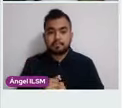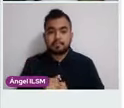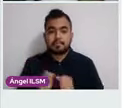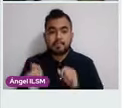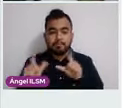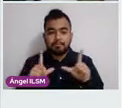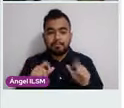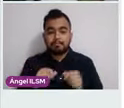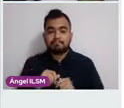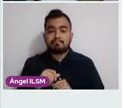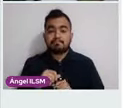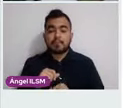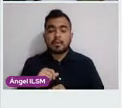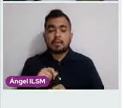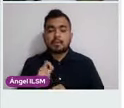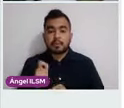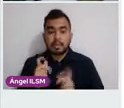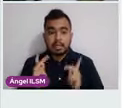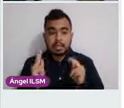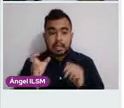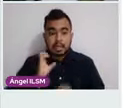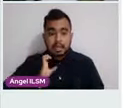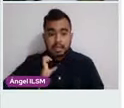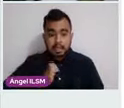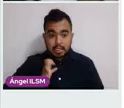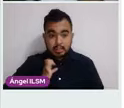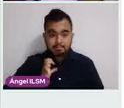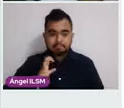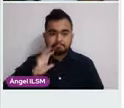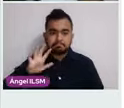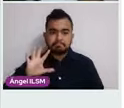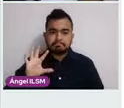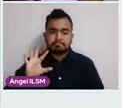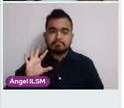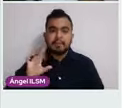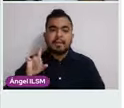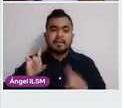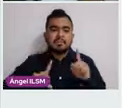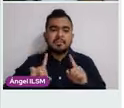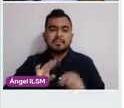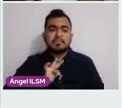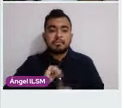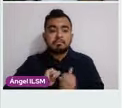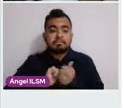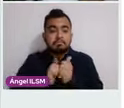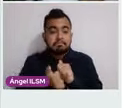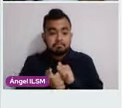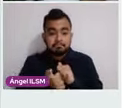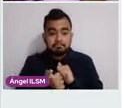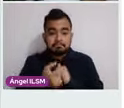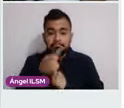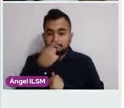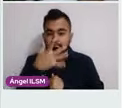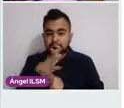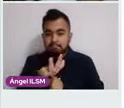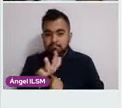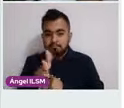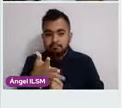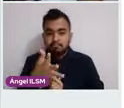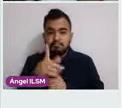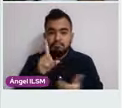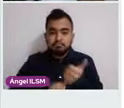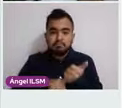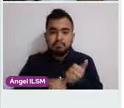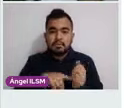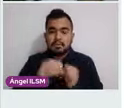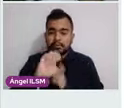La probabilidad de desarrollar cáncer, como ya lo mencioné, se da en la edad media. Bueno, la edad media en promedio es a los